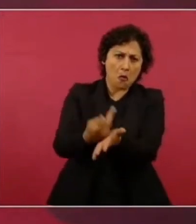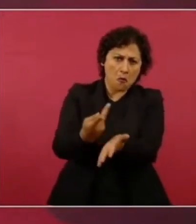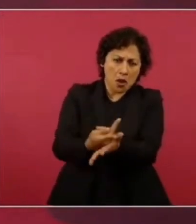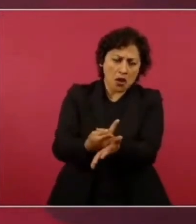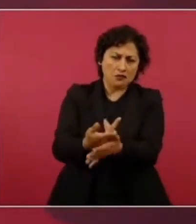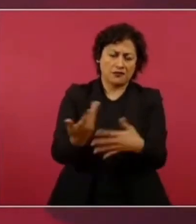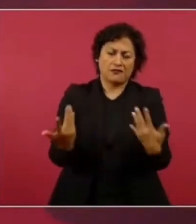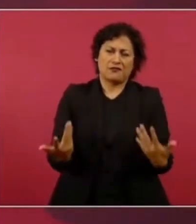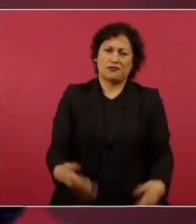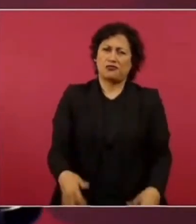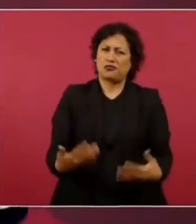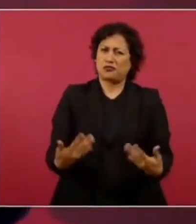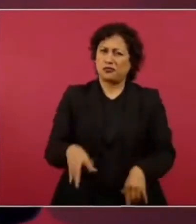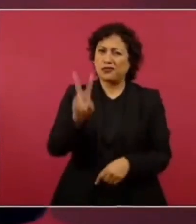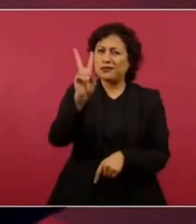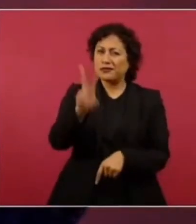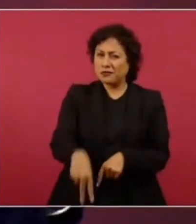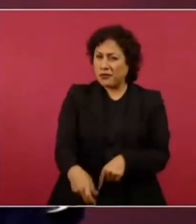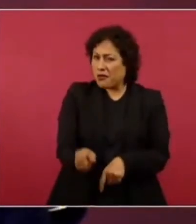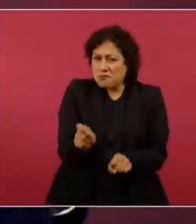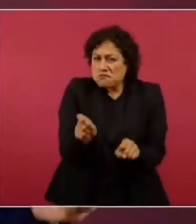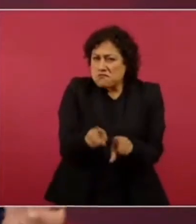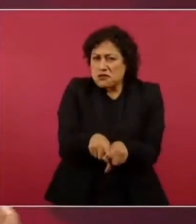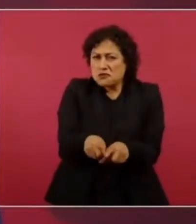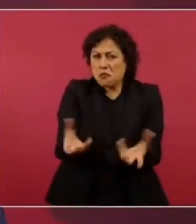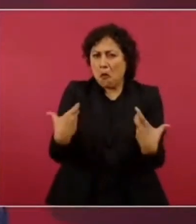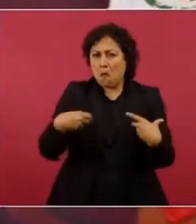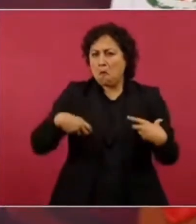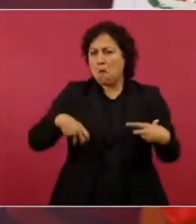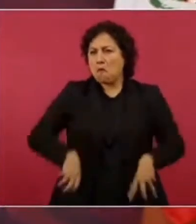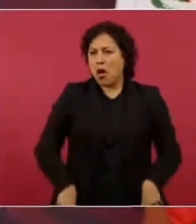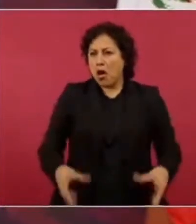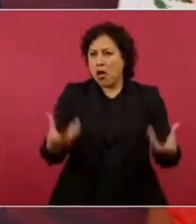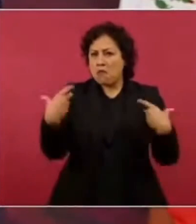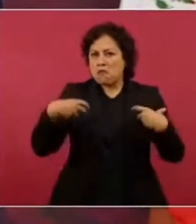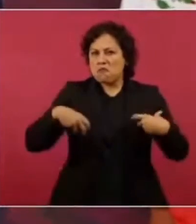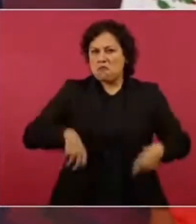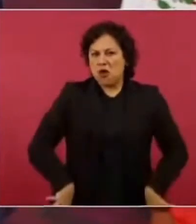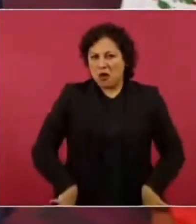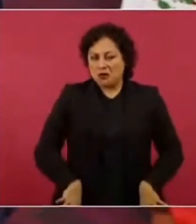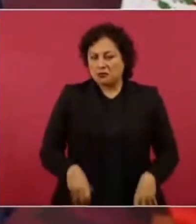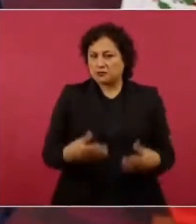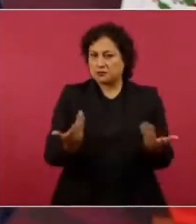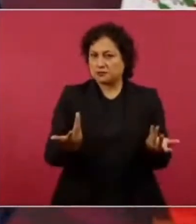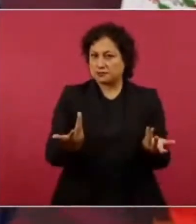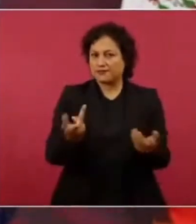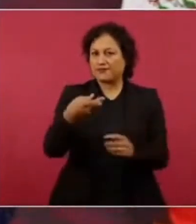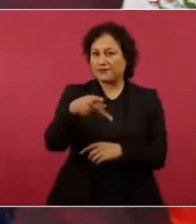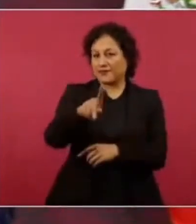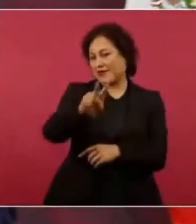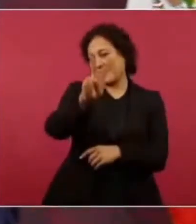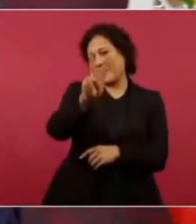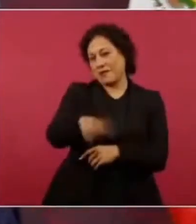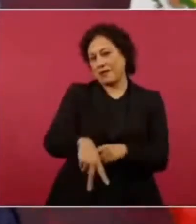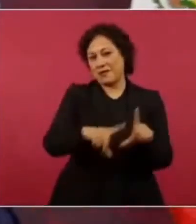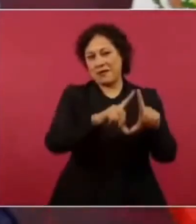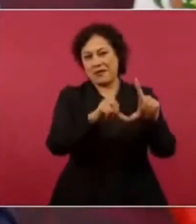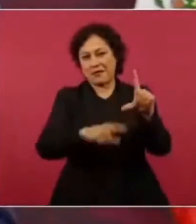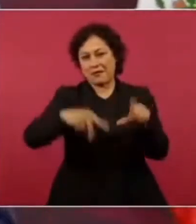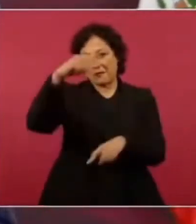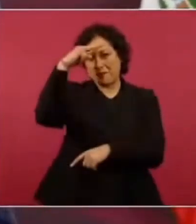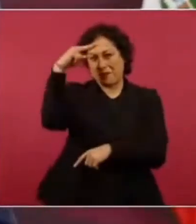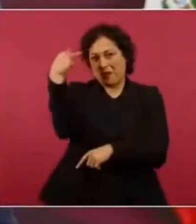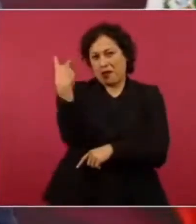nada más que México es un país extraordinario con muchas